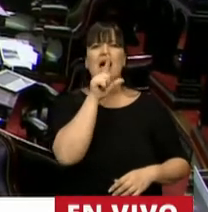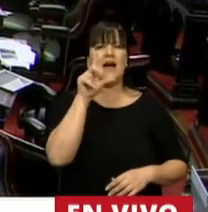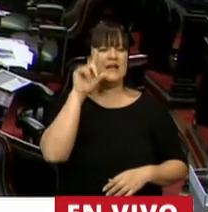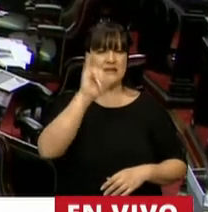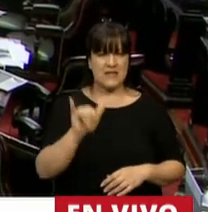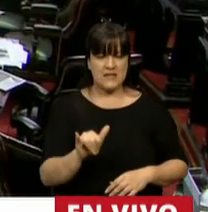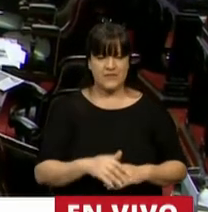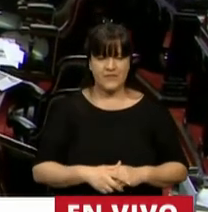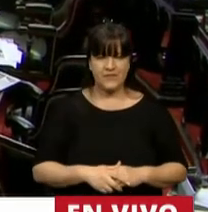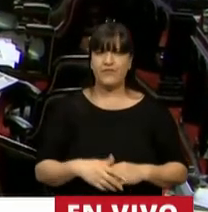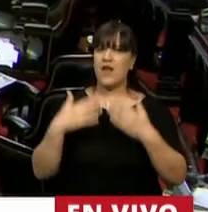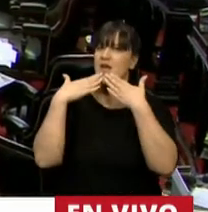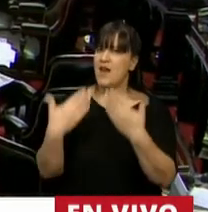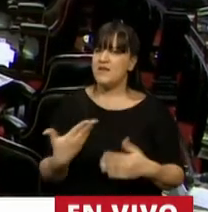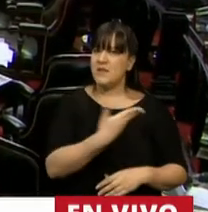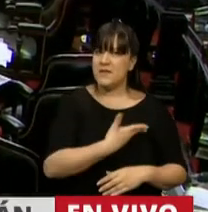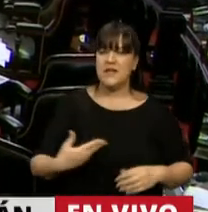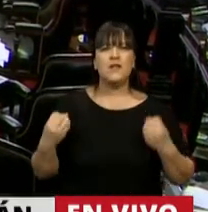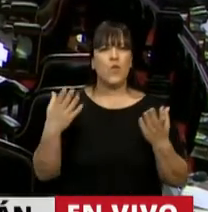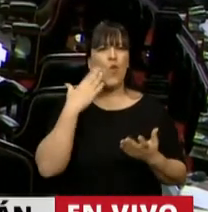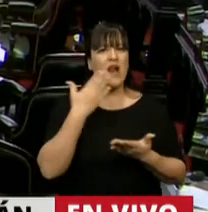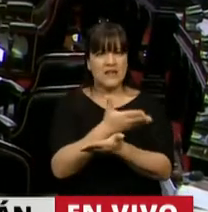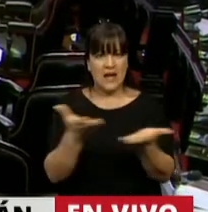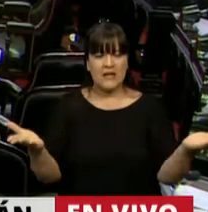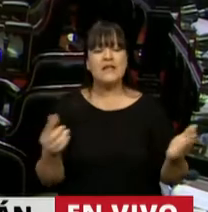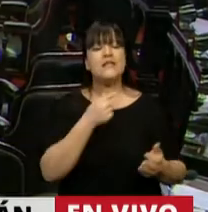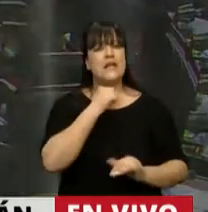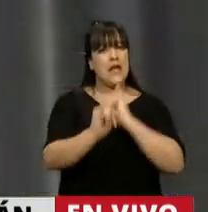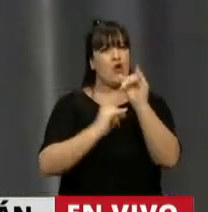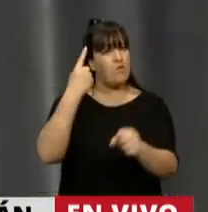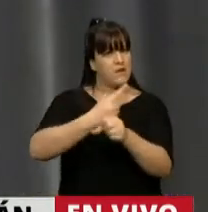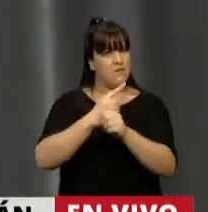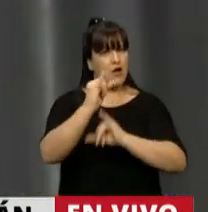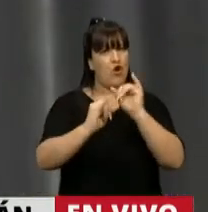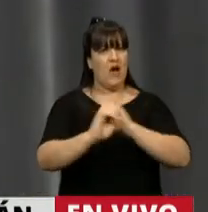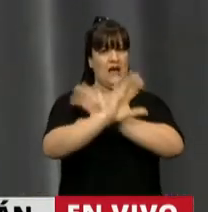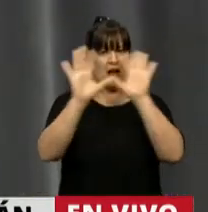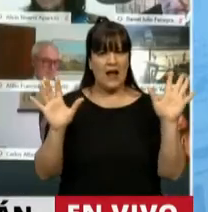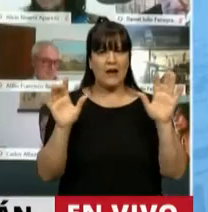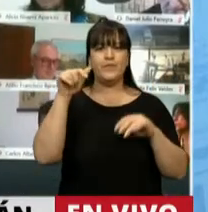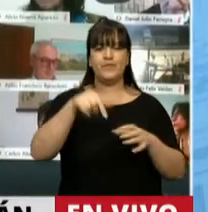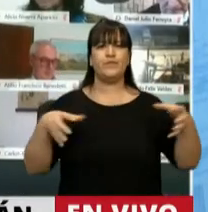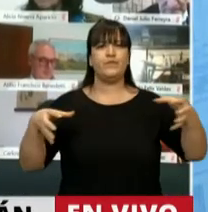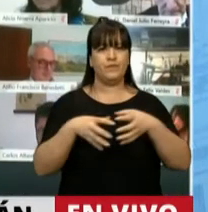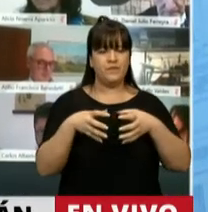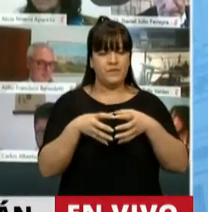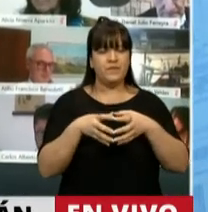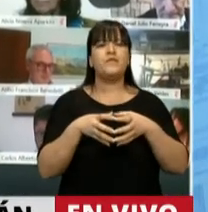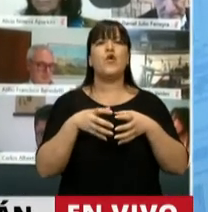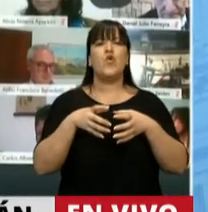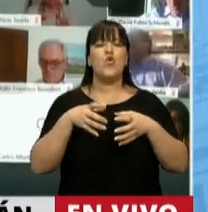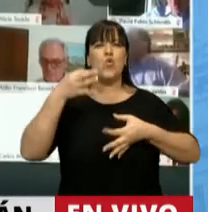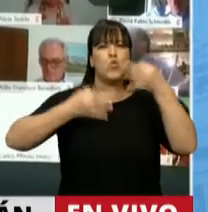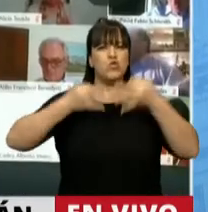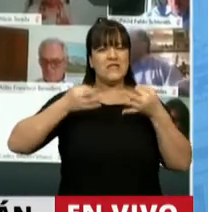Muchas gracias, señor Presidente. Muy buenas tardes. Quiero aclarar en primer lugar que desde el Partido por la Justicia Social vamos a